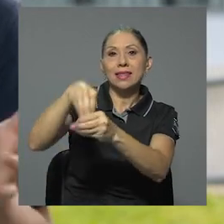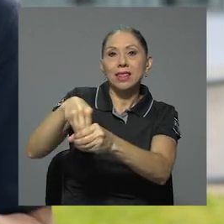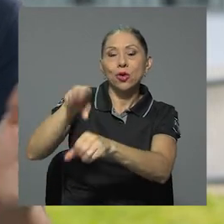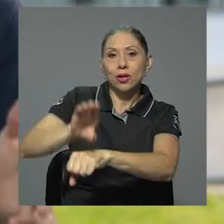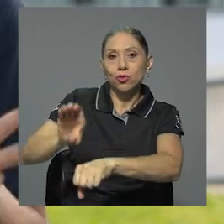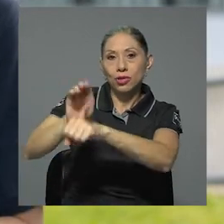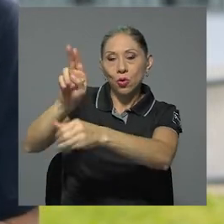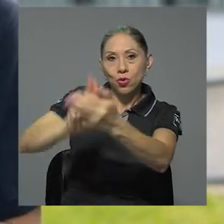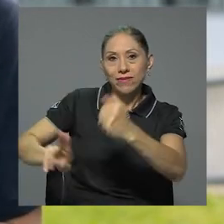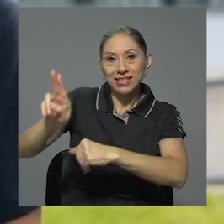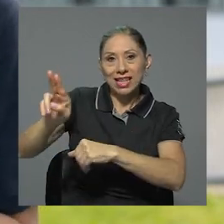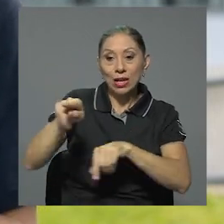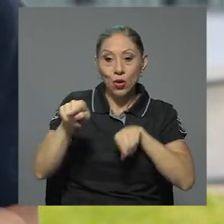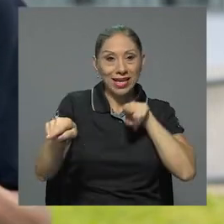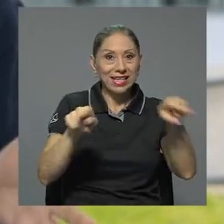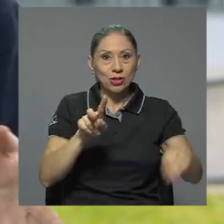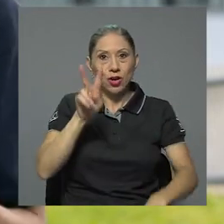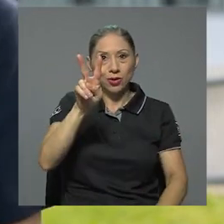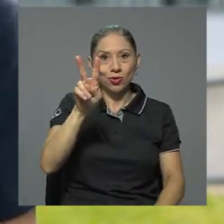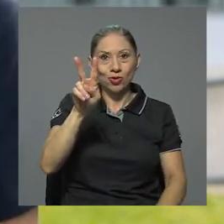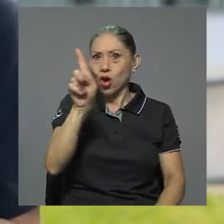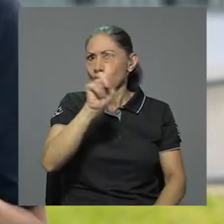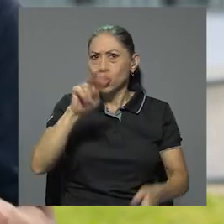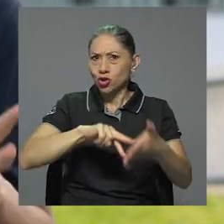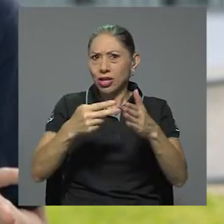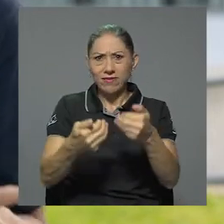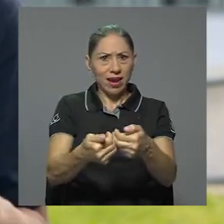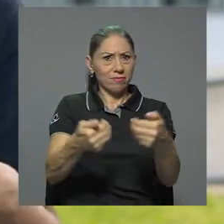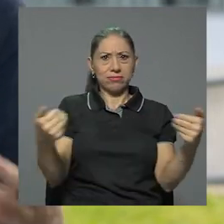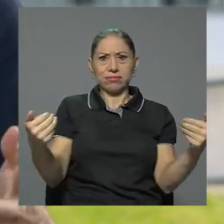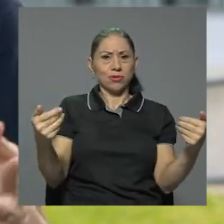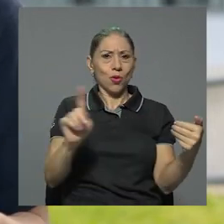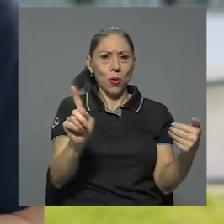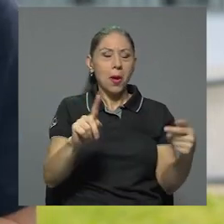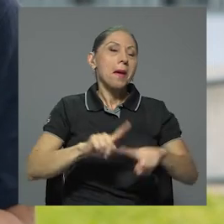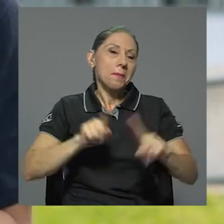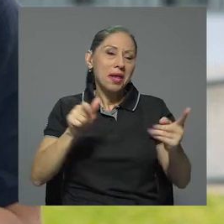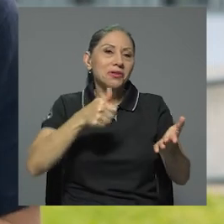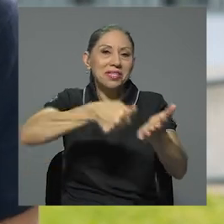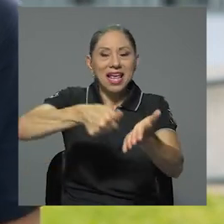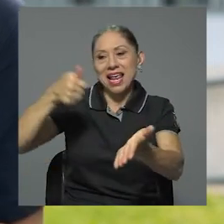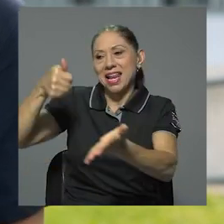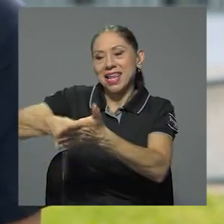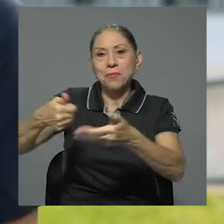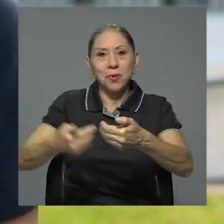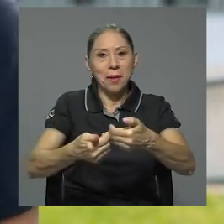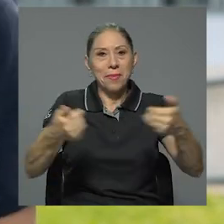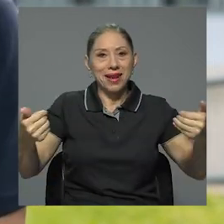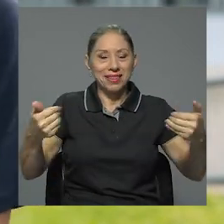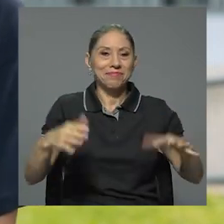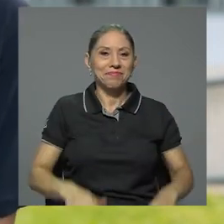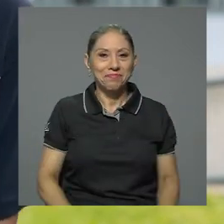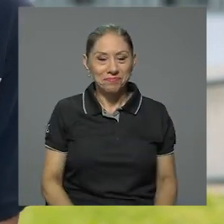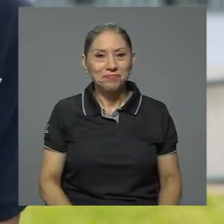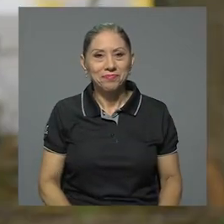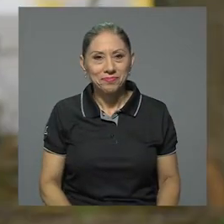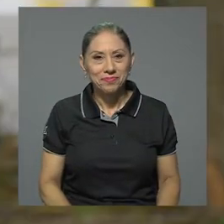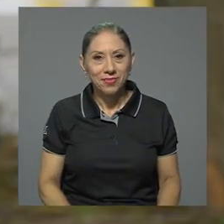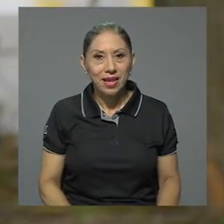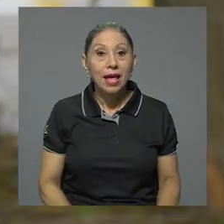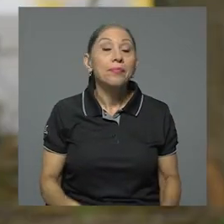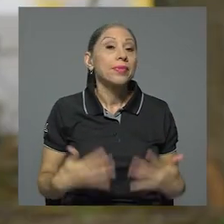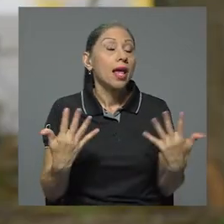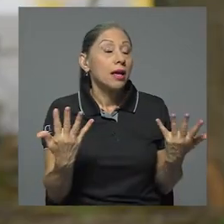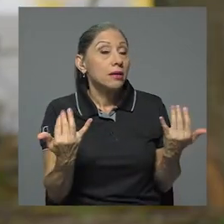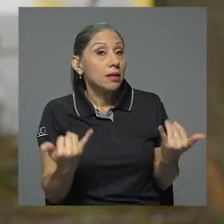estas son las dos papeletas que normalmente salen. No son un órgano por aparte, sino es uno mismo, pero se eligen en papeletas por aparte. Ahí es donde viene. Cristian, estos